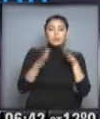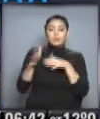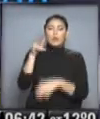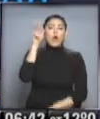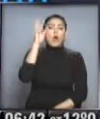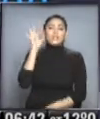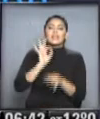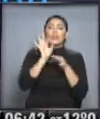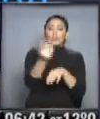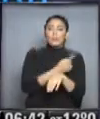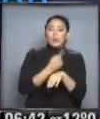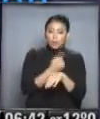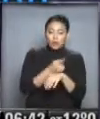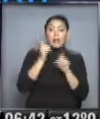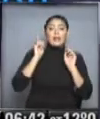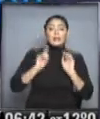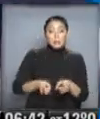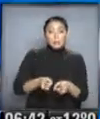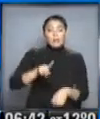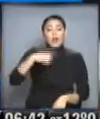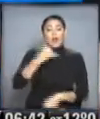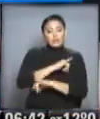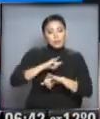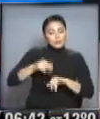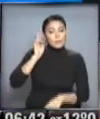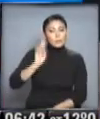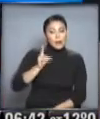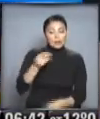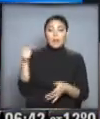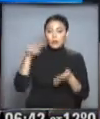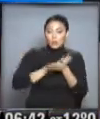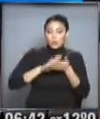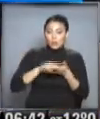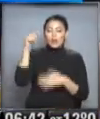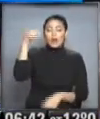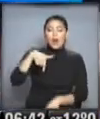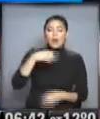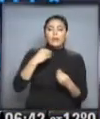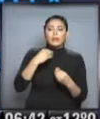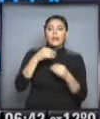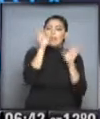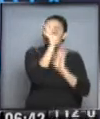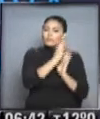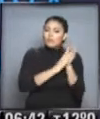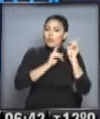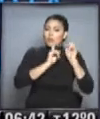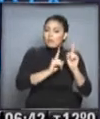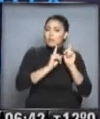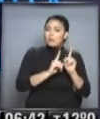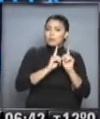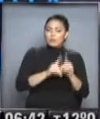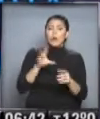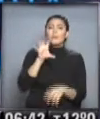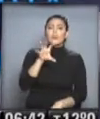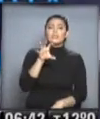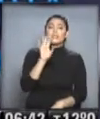80 kilómetros por hora. Además, hay otro aviso de alerta, se ha sumado otro aviso de alerta. En este caso, por nevadas intensas, para el centro y oeste de